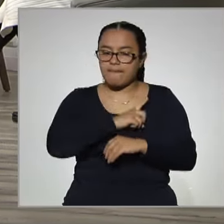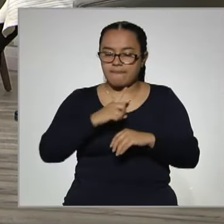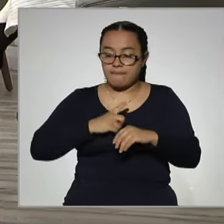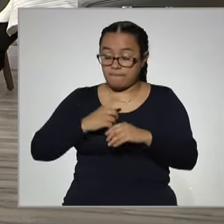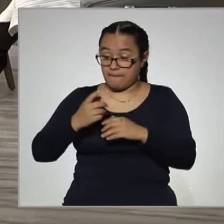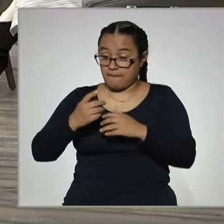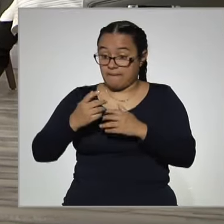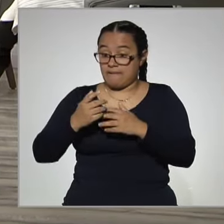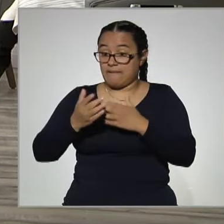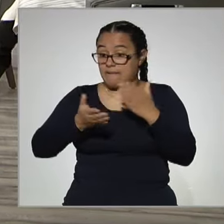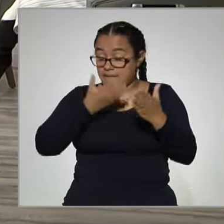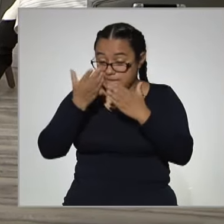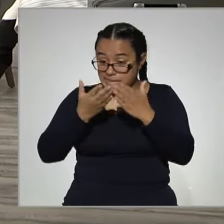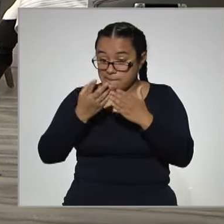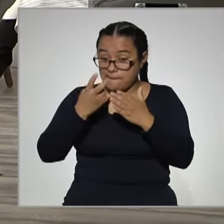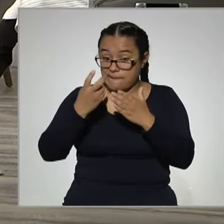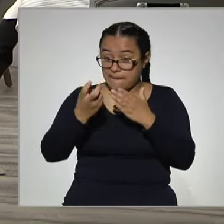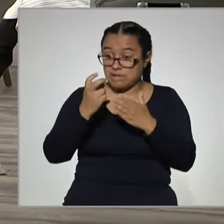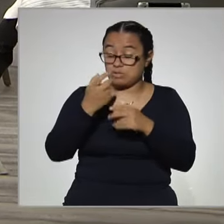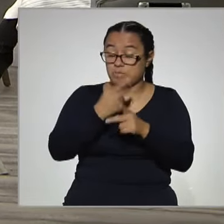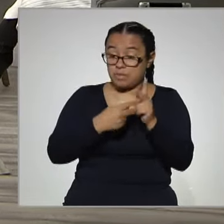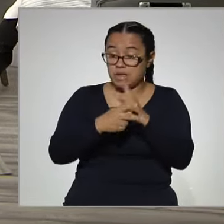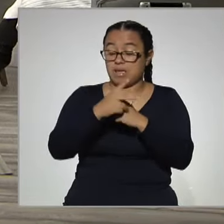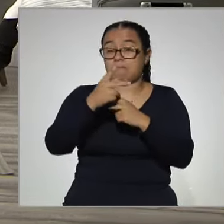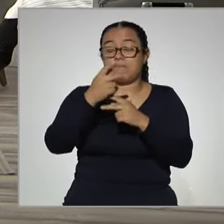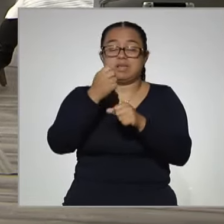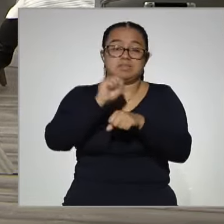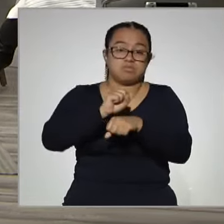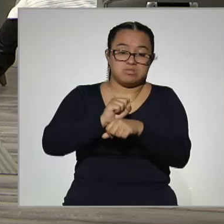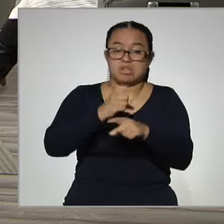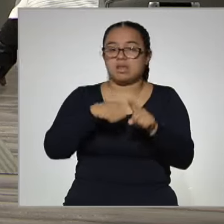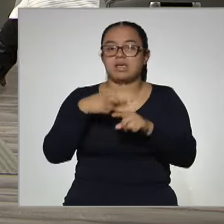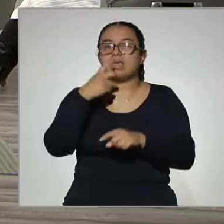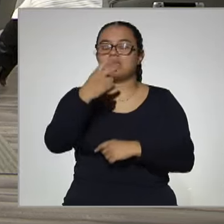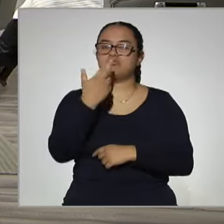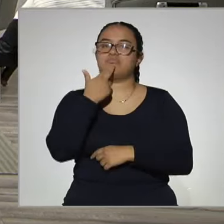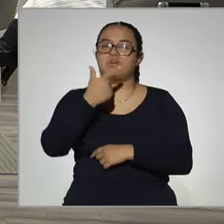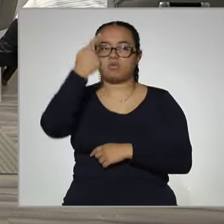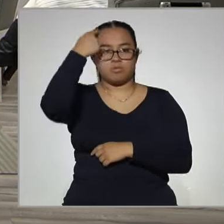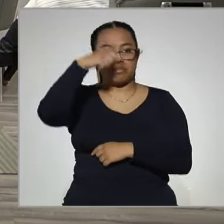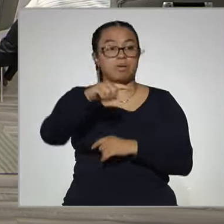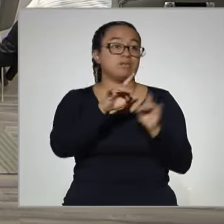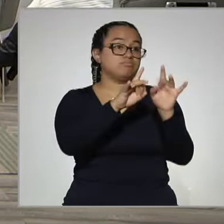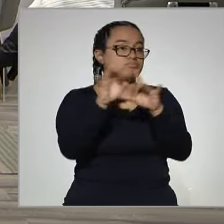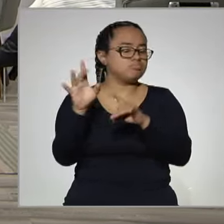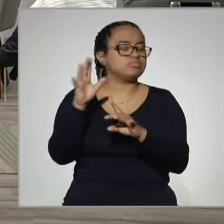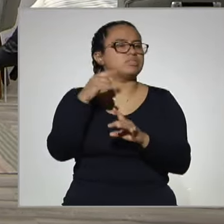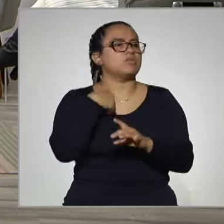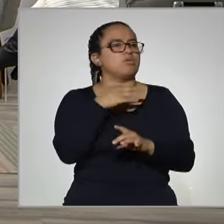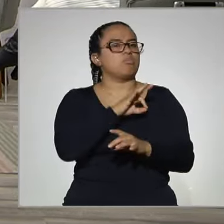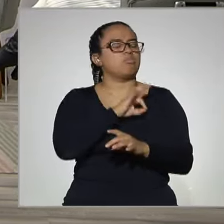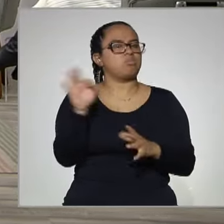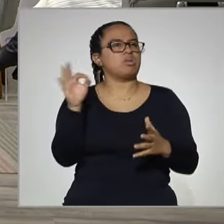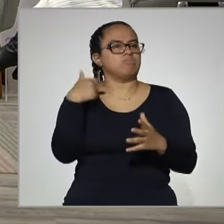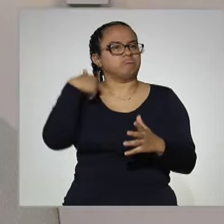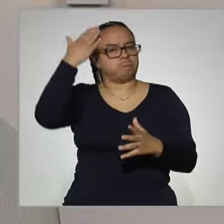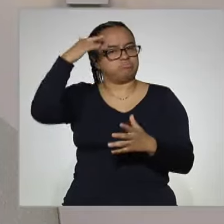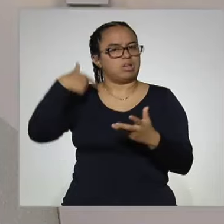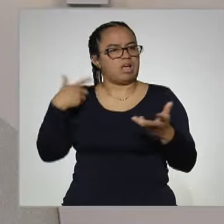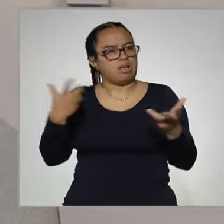educativo siempre va a ser un recurso para afrontar de manera distinta las situaciones que te va a poner la vida. Ahora,